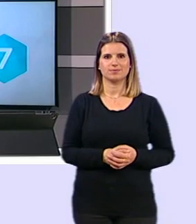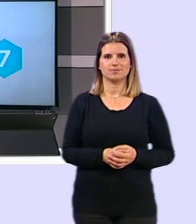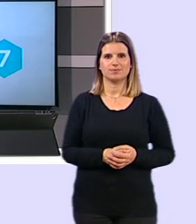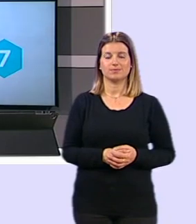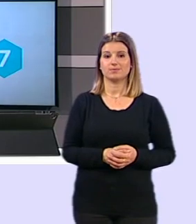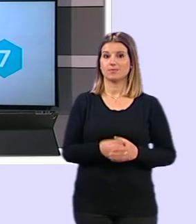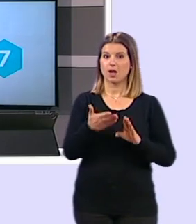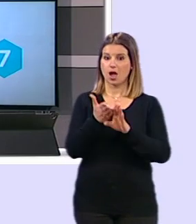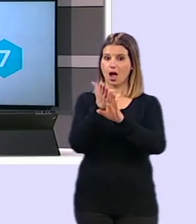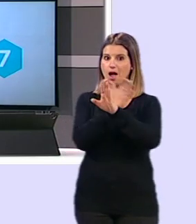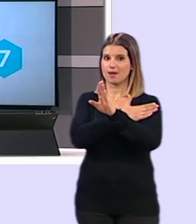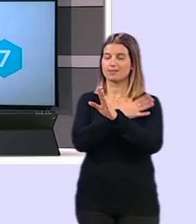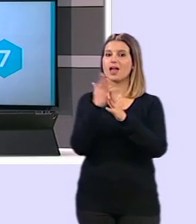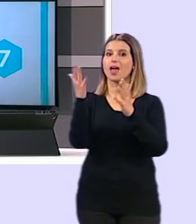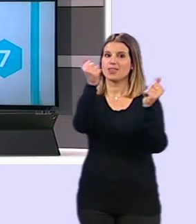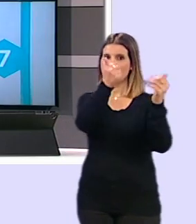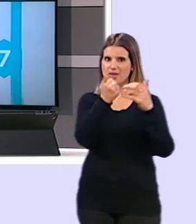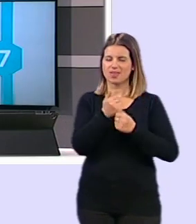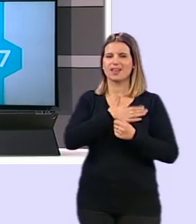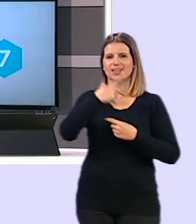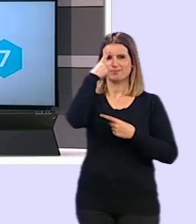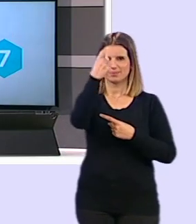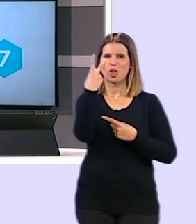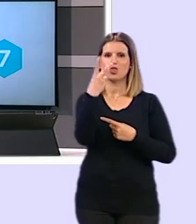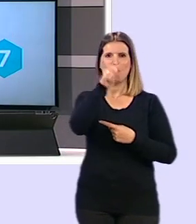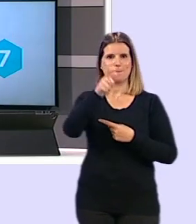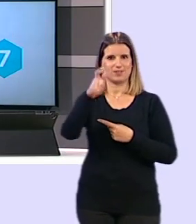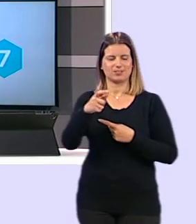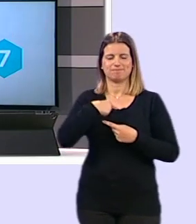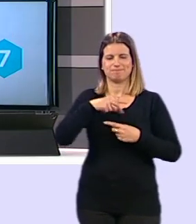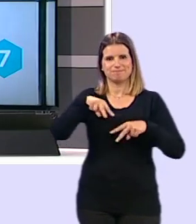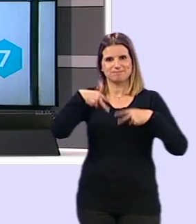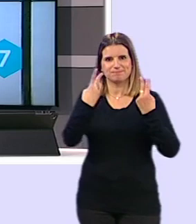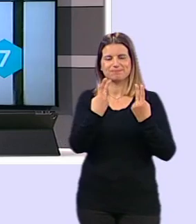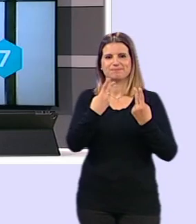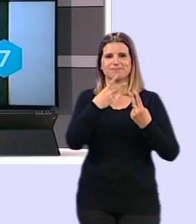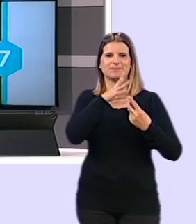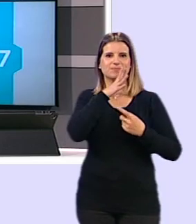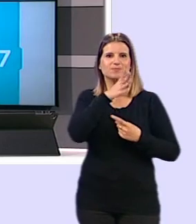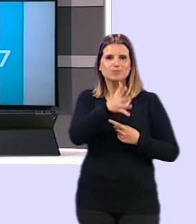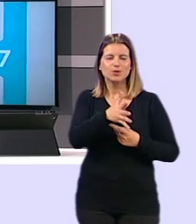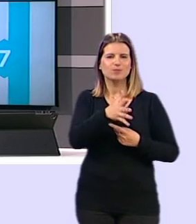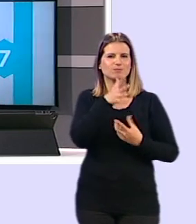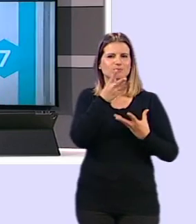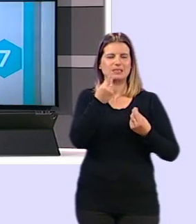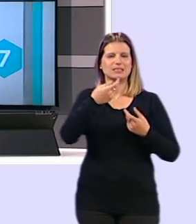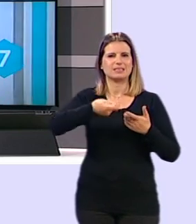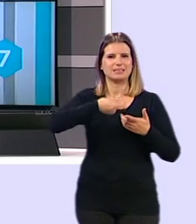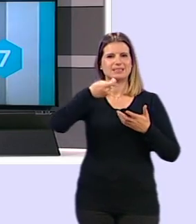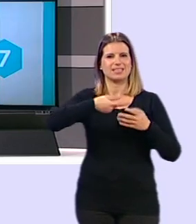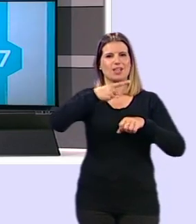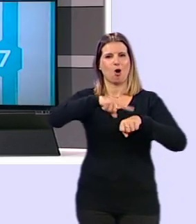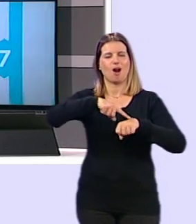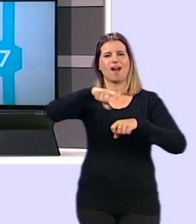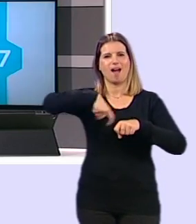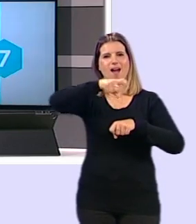y antes de despedirles quisiera acordarme de dos personas me lo van a permitir porque bueno ya con tanto rato que estamos echando estos